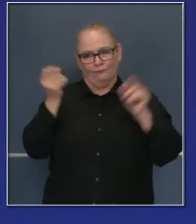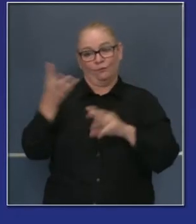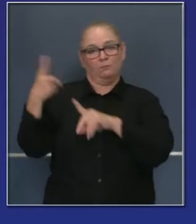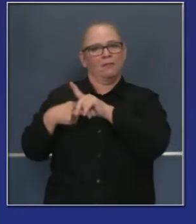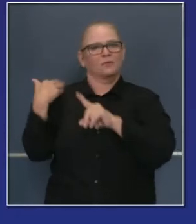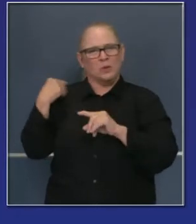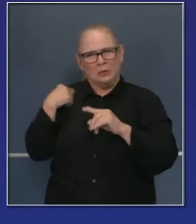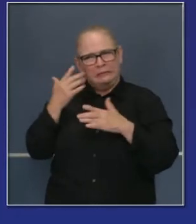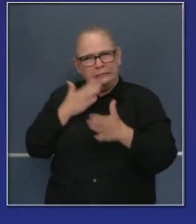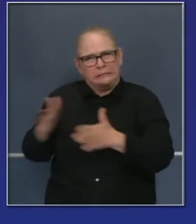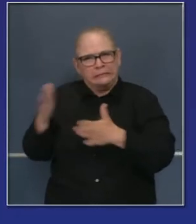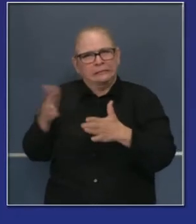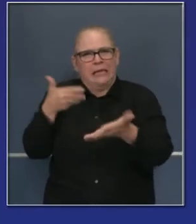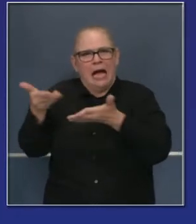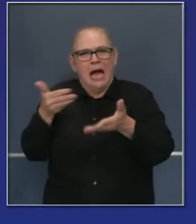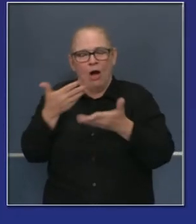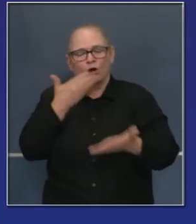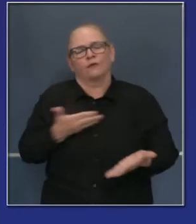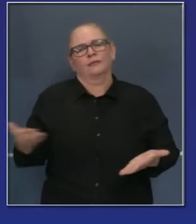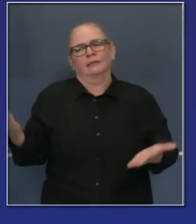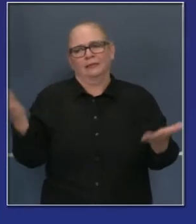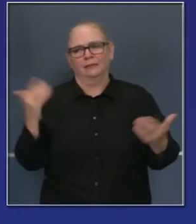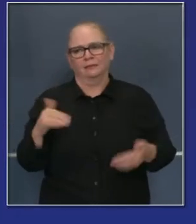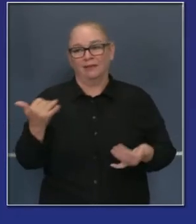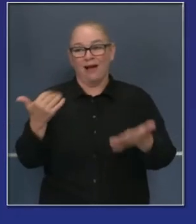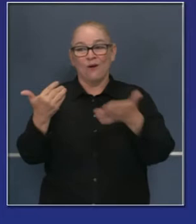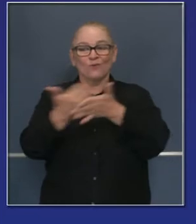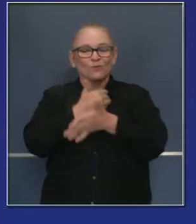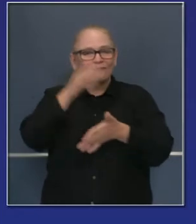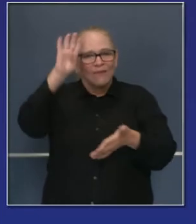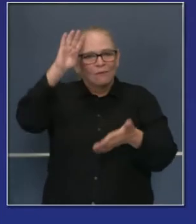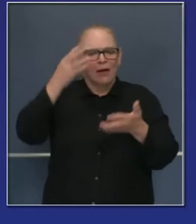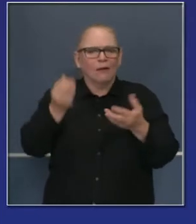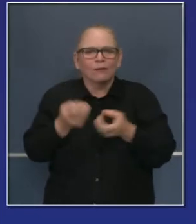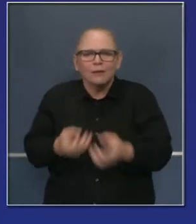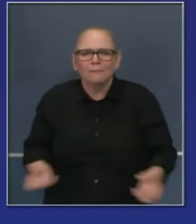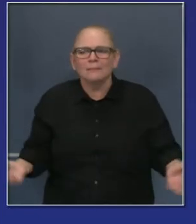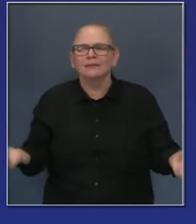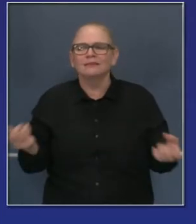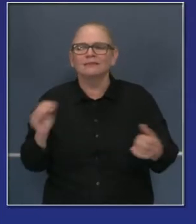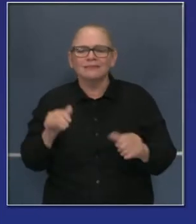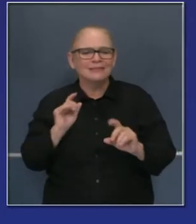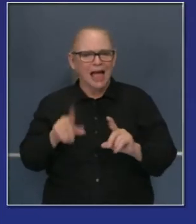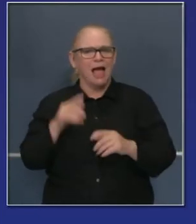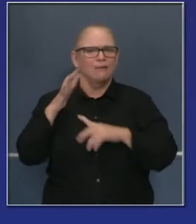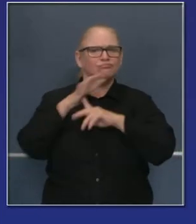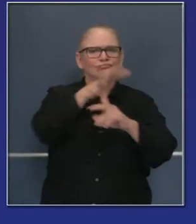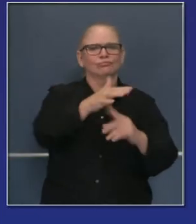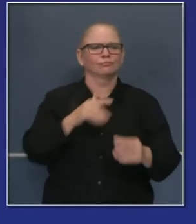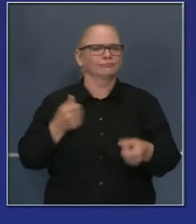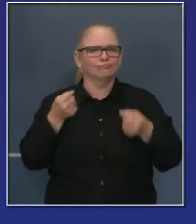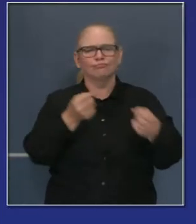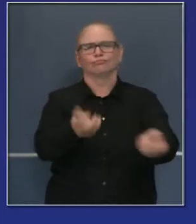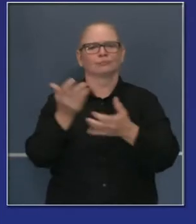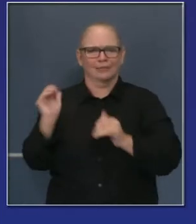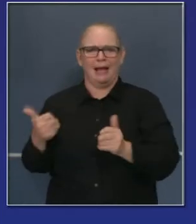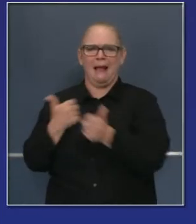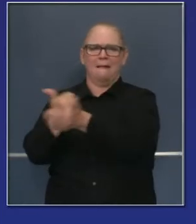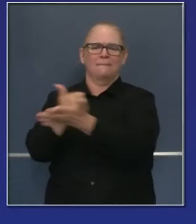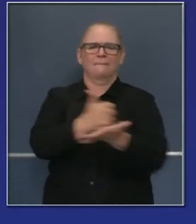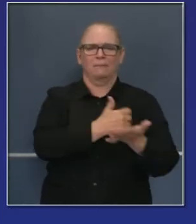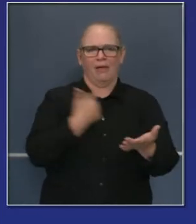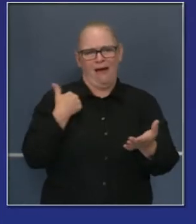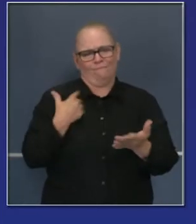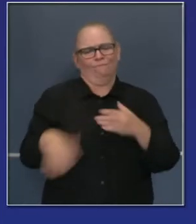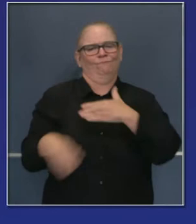beneficiándonos de esos nuevos bomberos y esos recursos. Por cierto, junto con el personal de